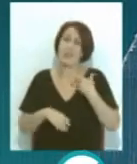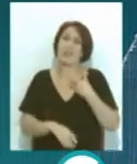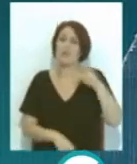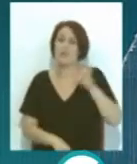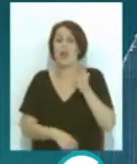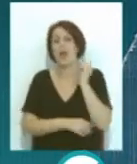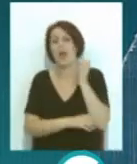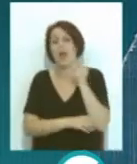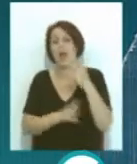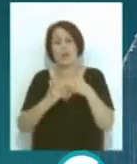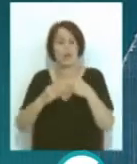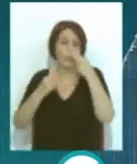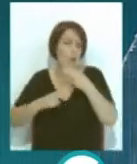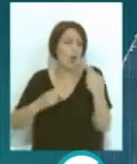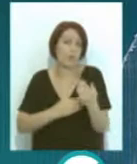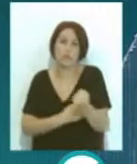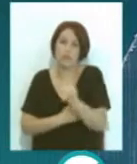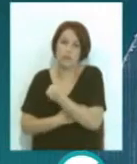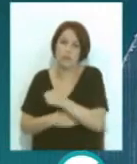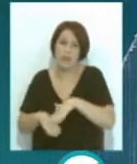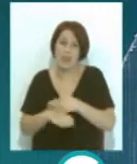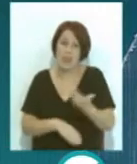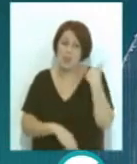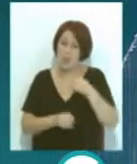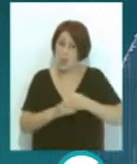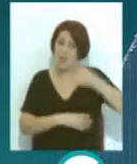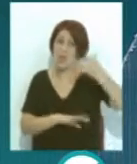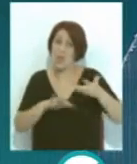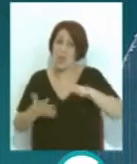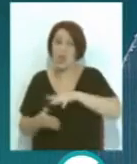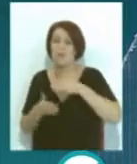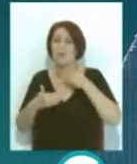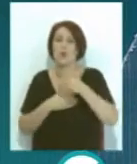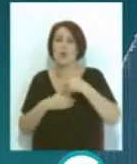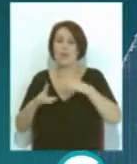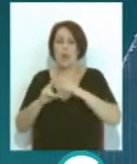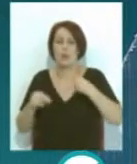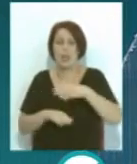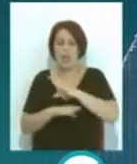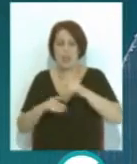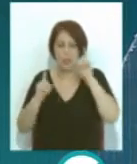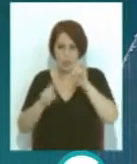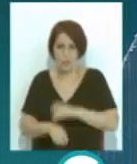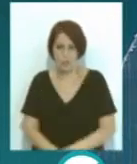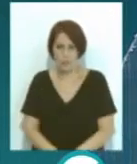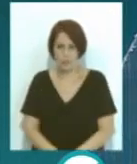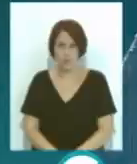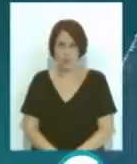de otras administraciones públicas para convertir el antiguo edificio en la futura Facultad de Ciencias de la Educación.